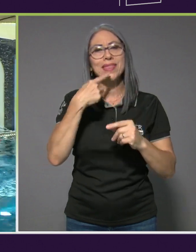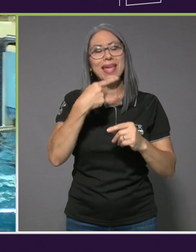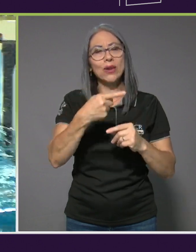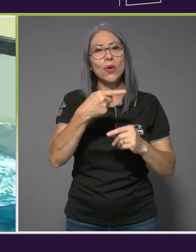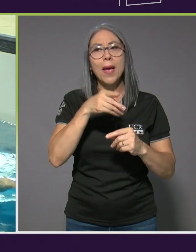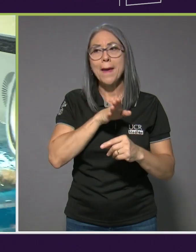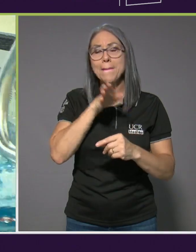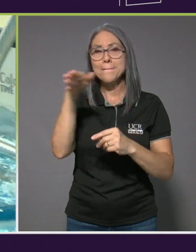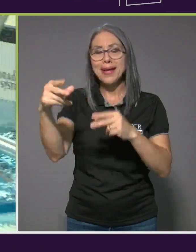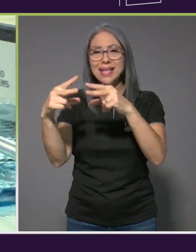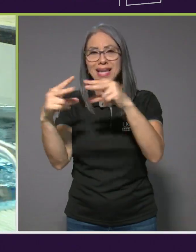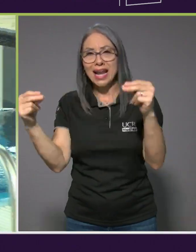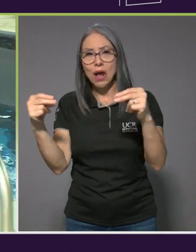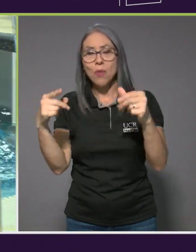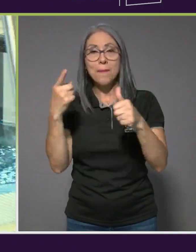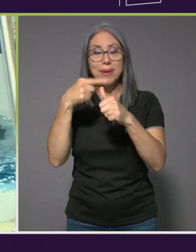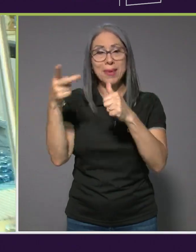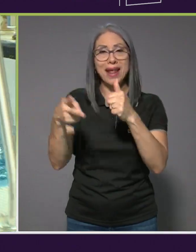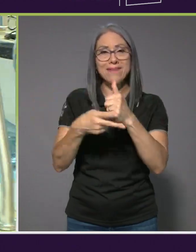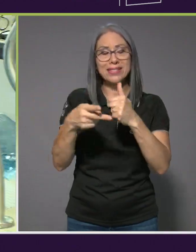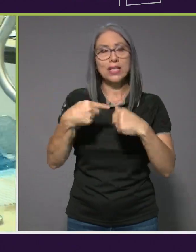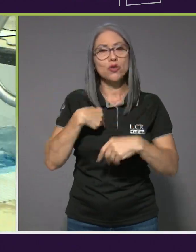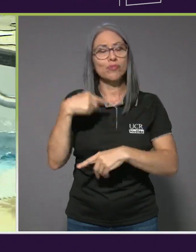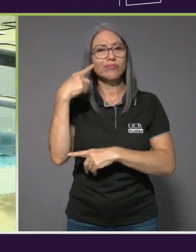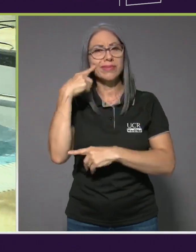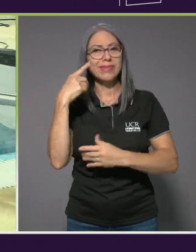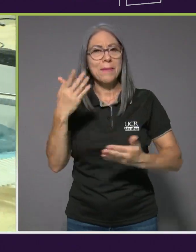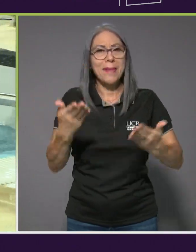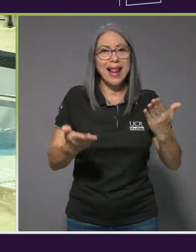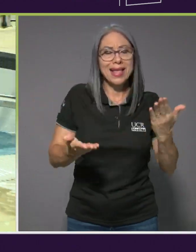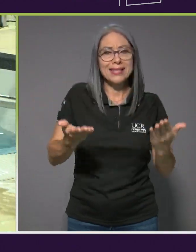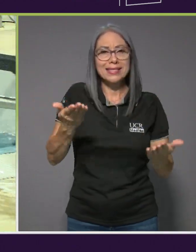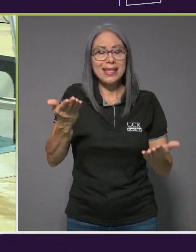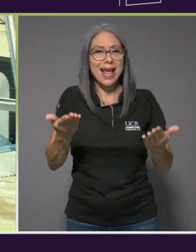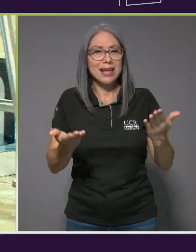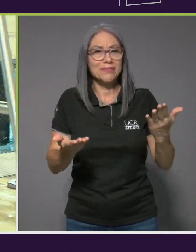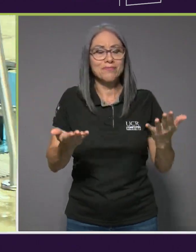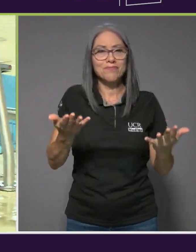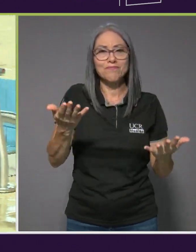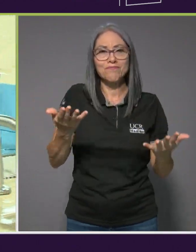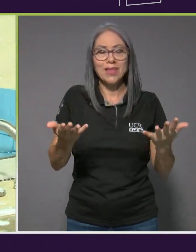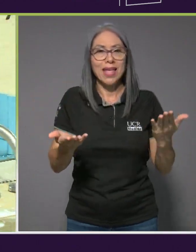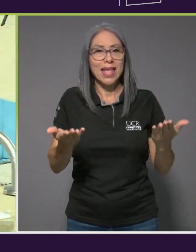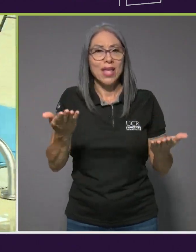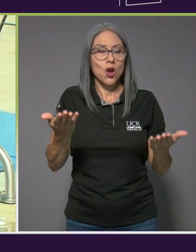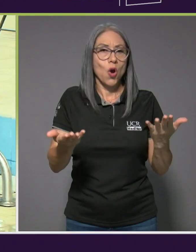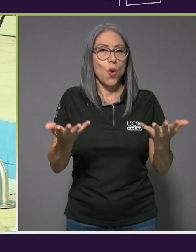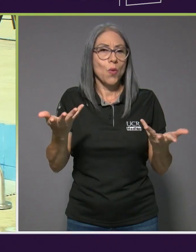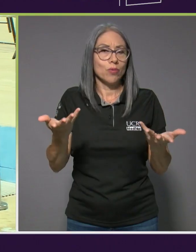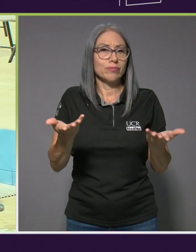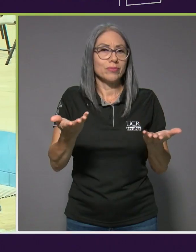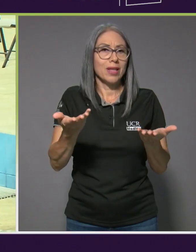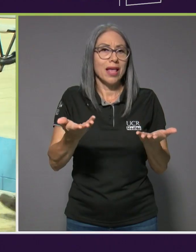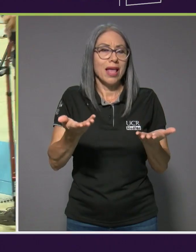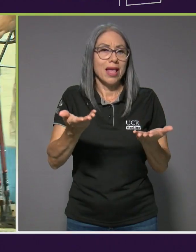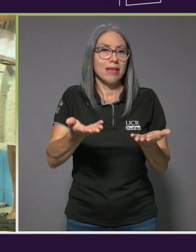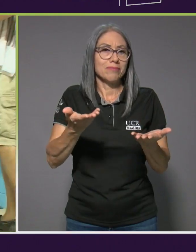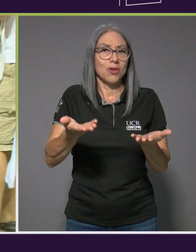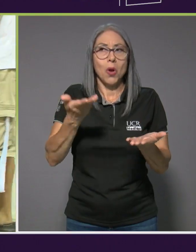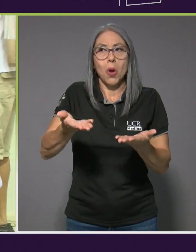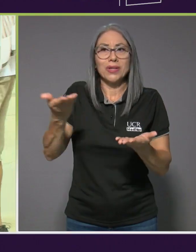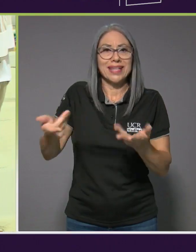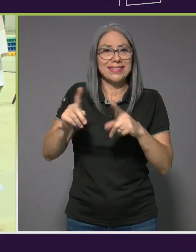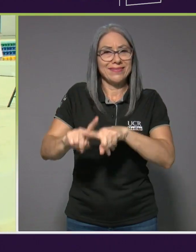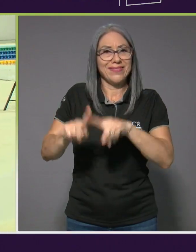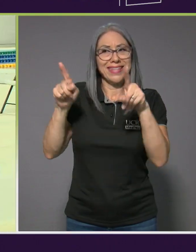la primera vez que tuve que balancear de trabajos de que nos ponen acá en la escuela de Estados Unidos y